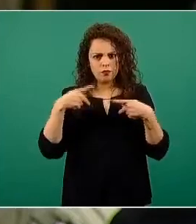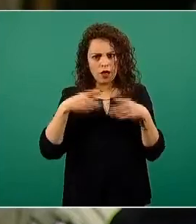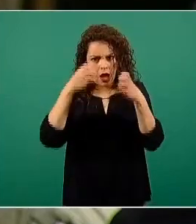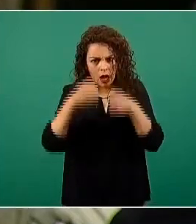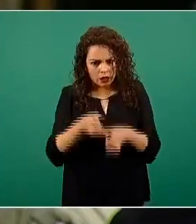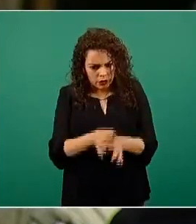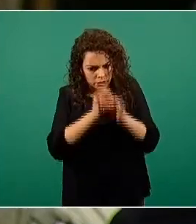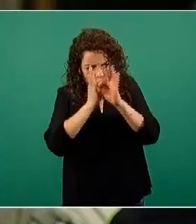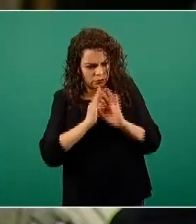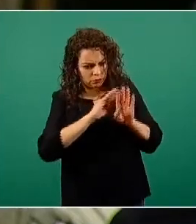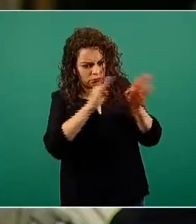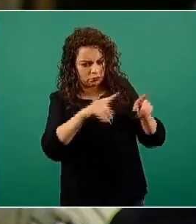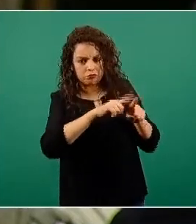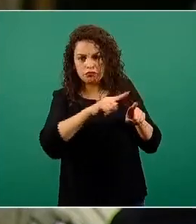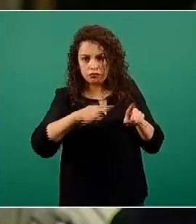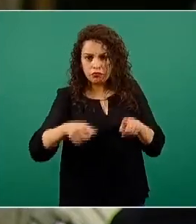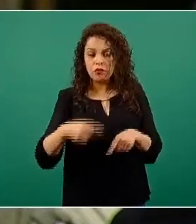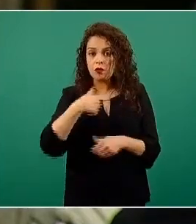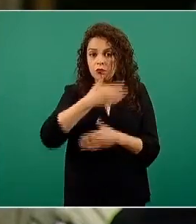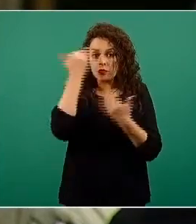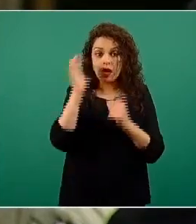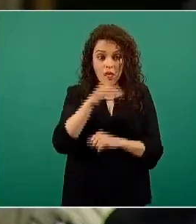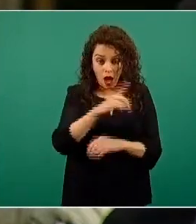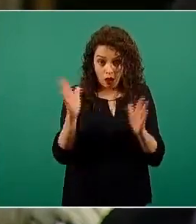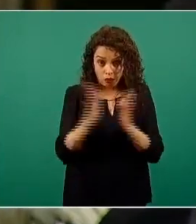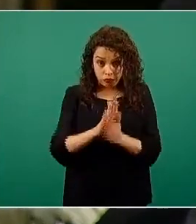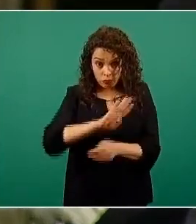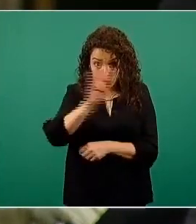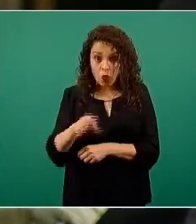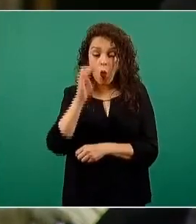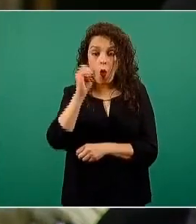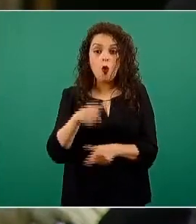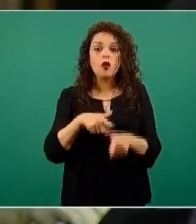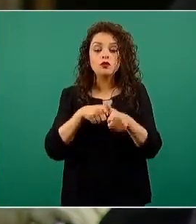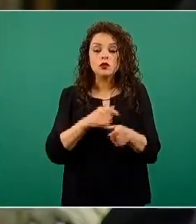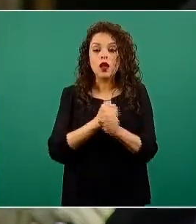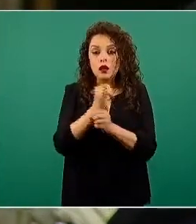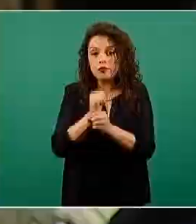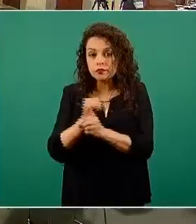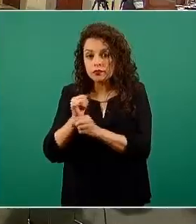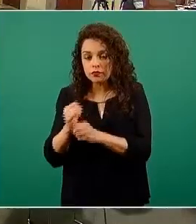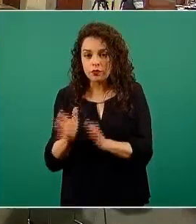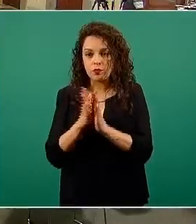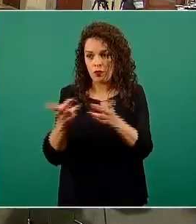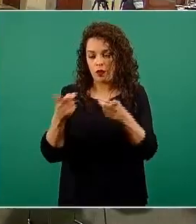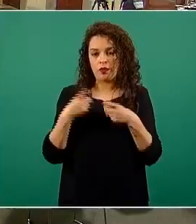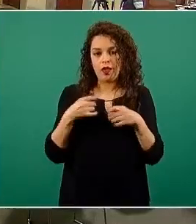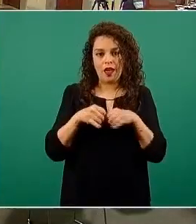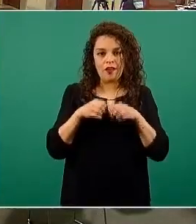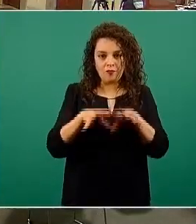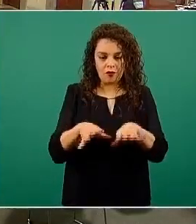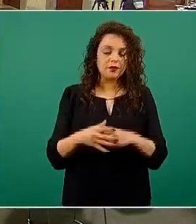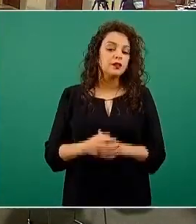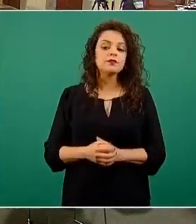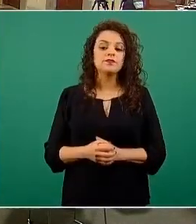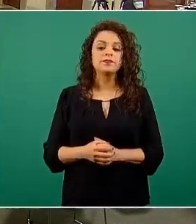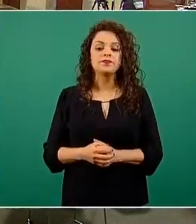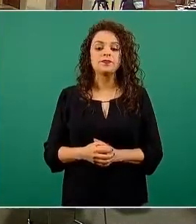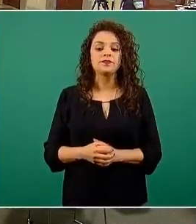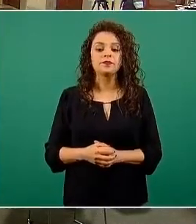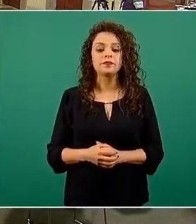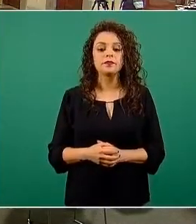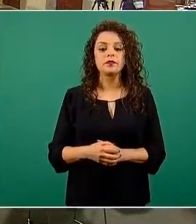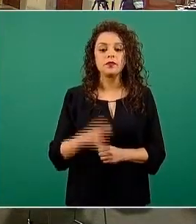si ya murió o sigue bajo investigación. Si nos puede actualizar. Muchas gracias. Con mucho gusto, si me lo permite el doctor